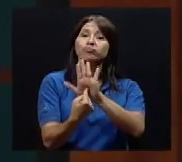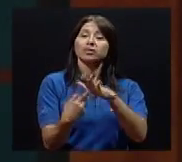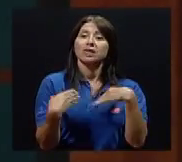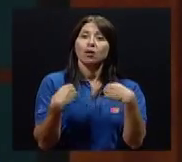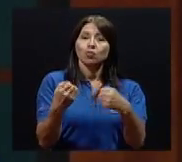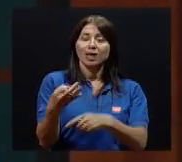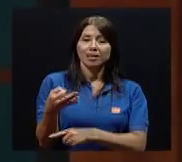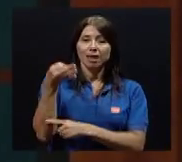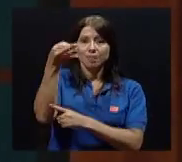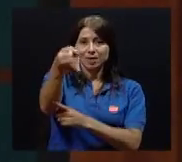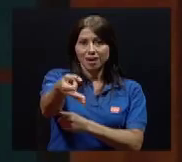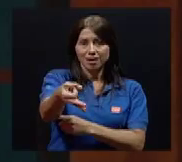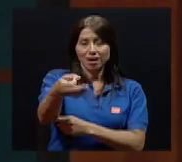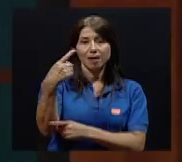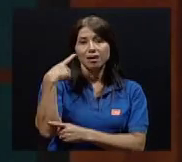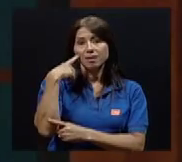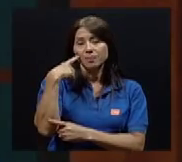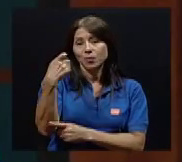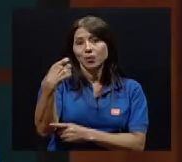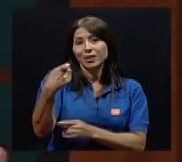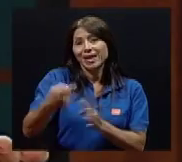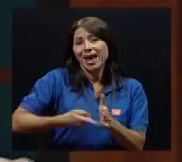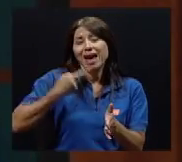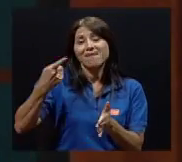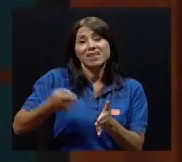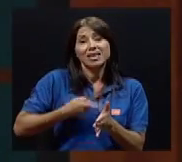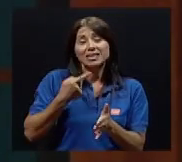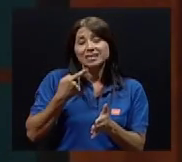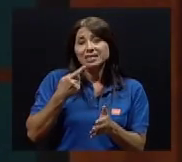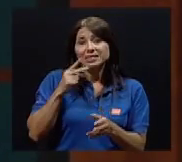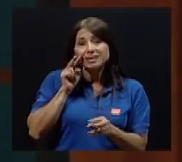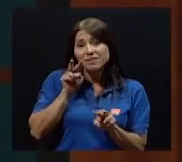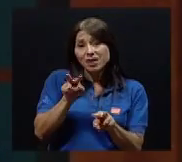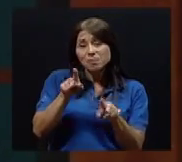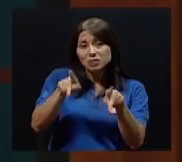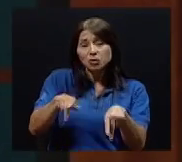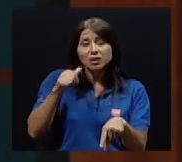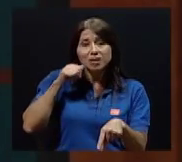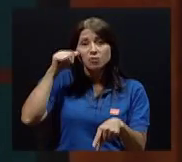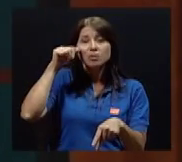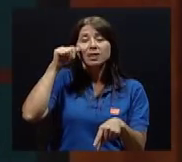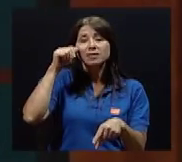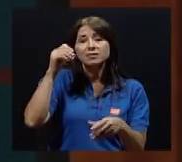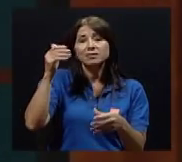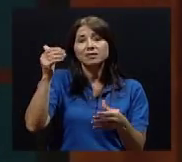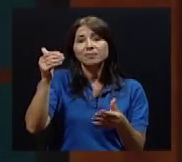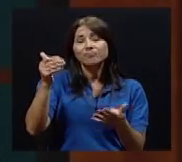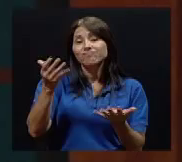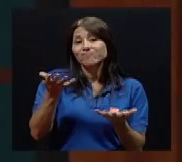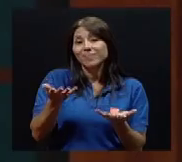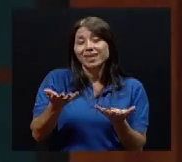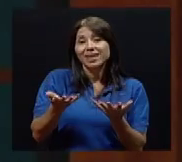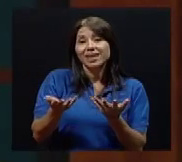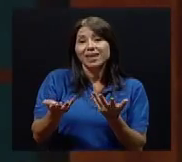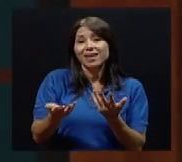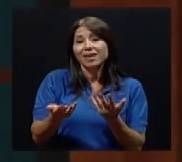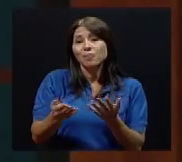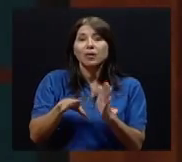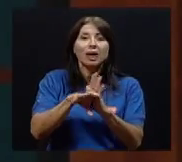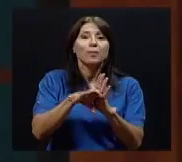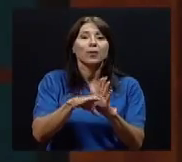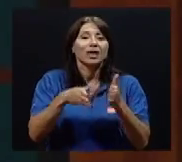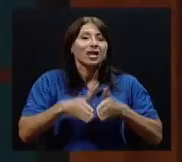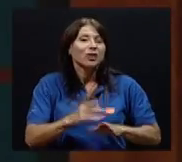a veces es muy desmotivante ver cómo los adultos son cómplices de los hijos en el sentido de que no quiero hacer educación física,